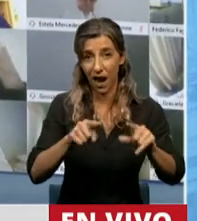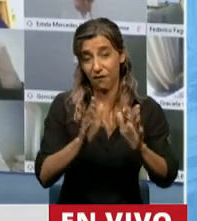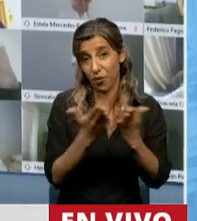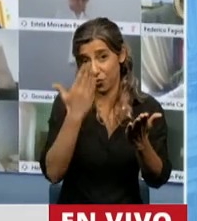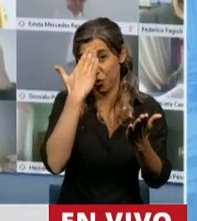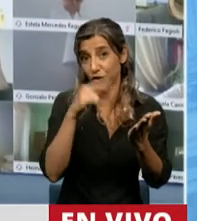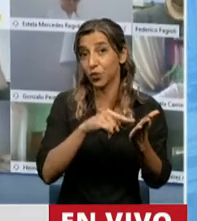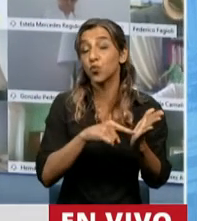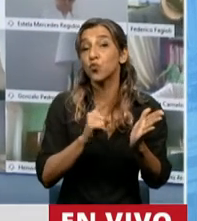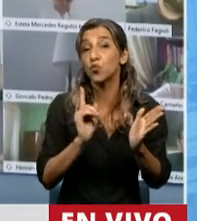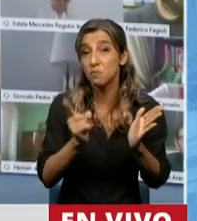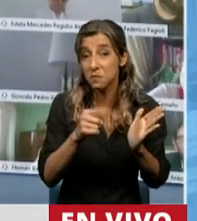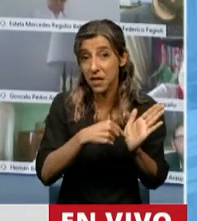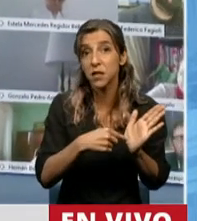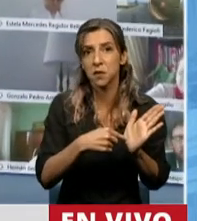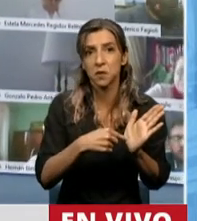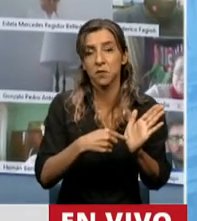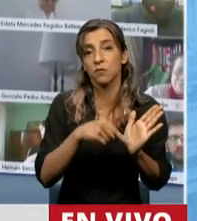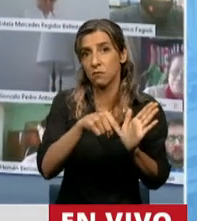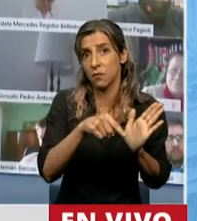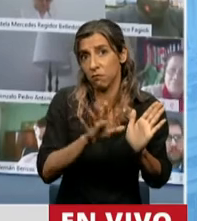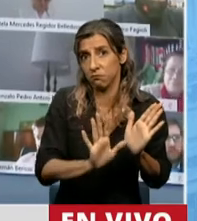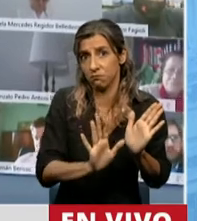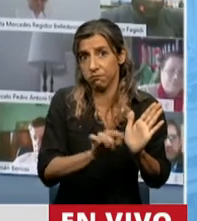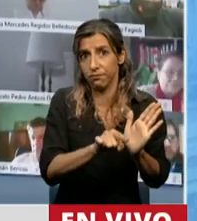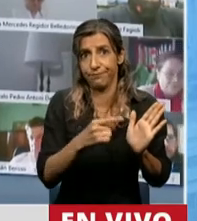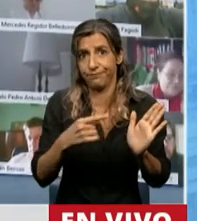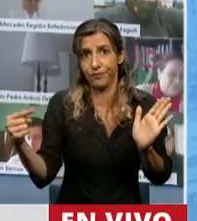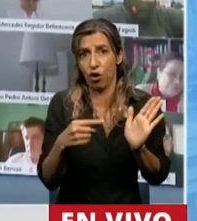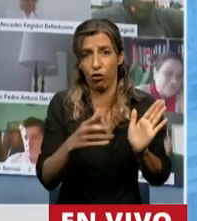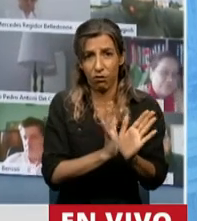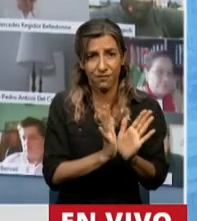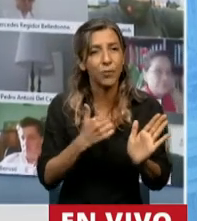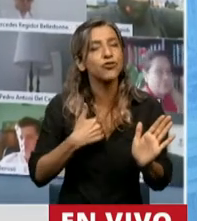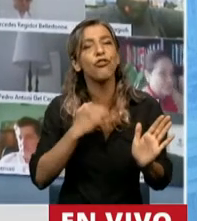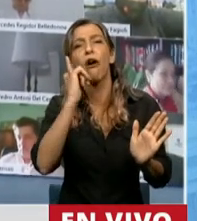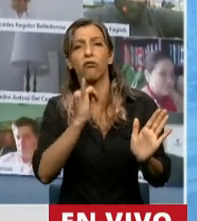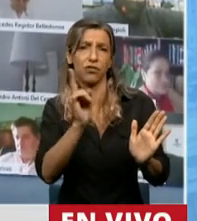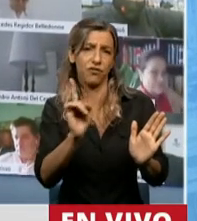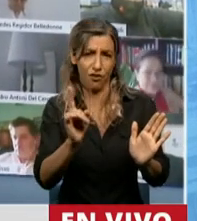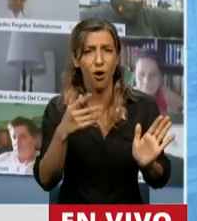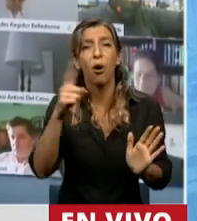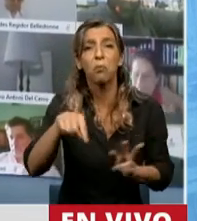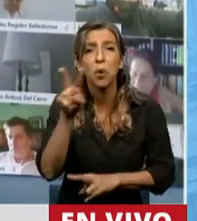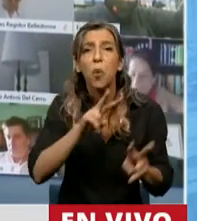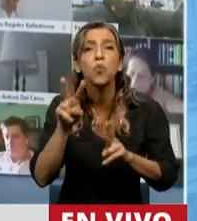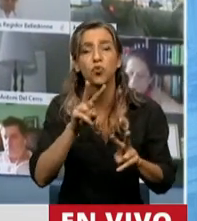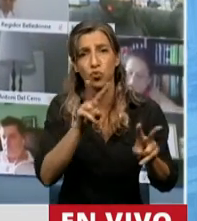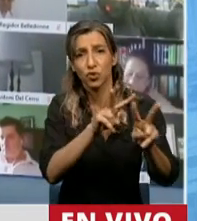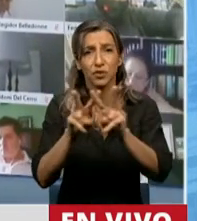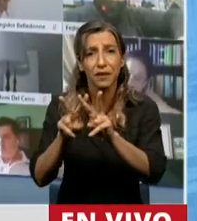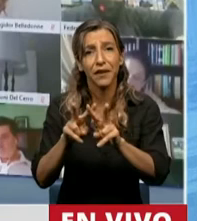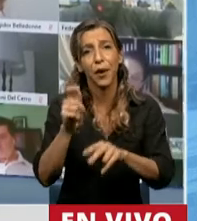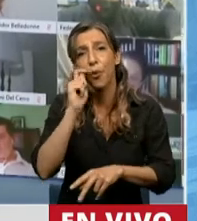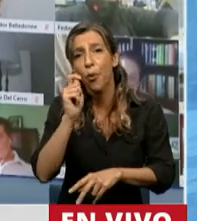Constitución. Y esto no lo digo yo, sino que lo pueden googlear, pueden buscar la Constitución